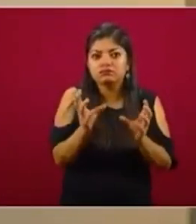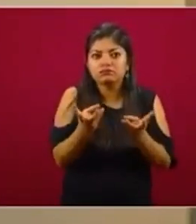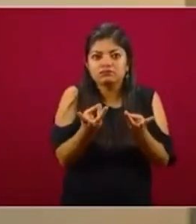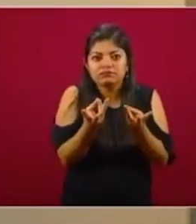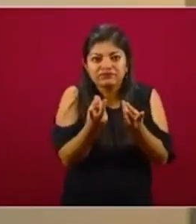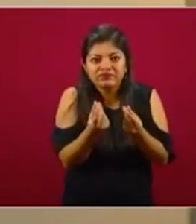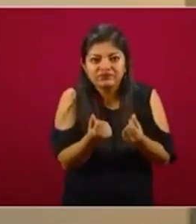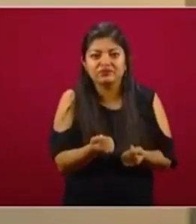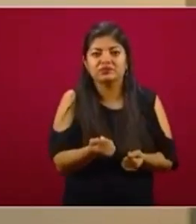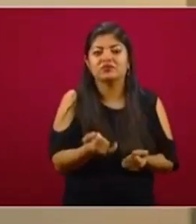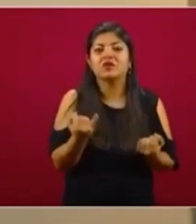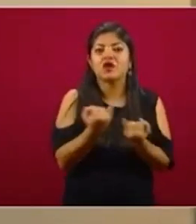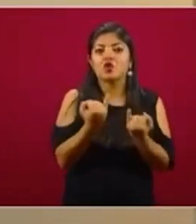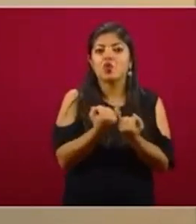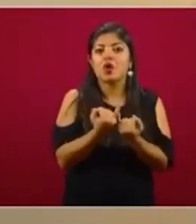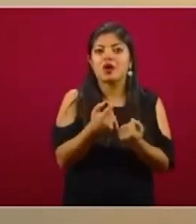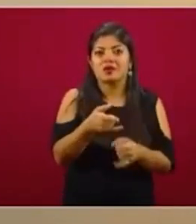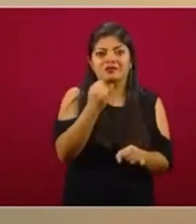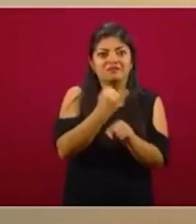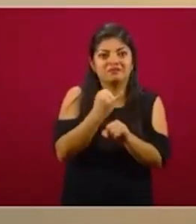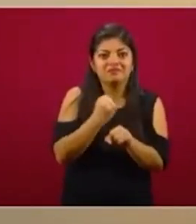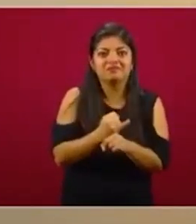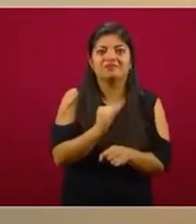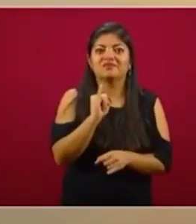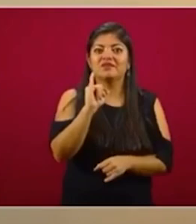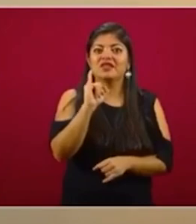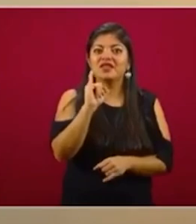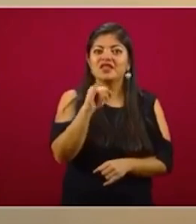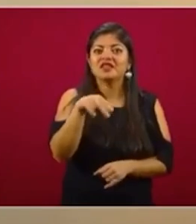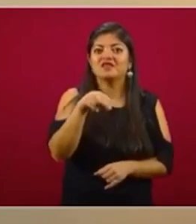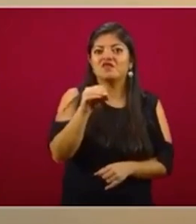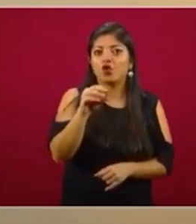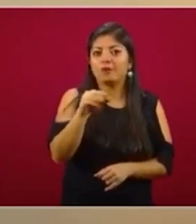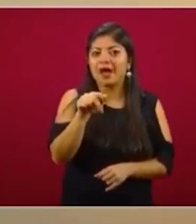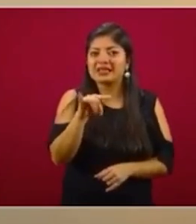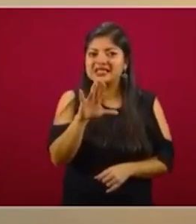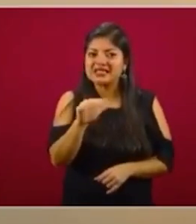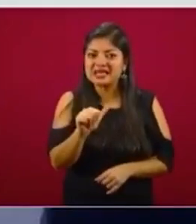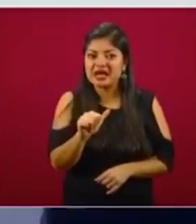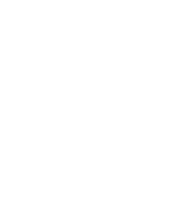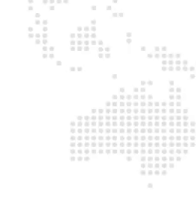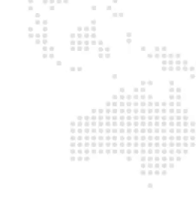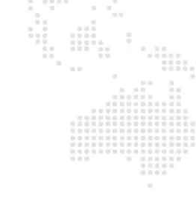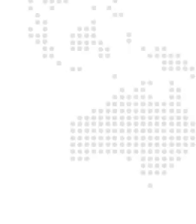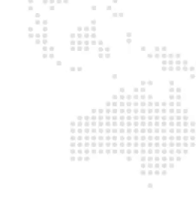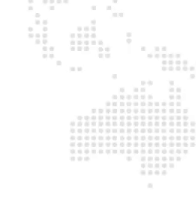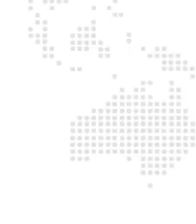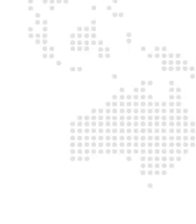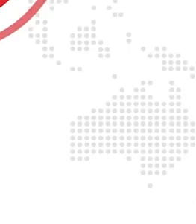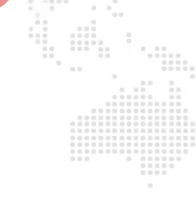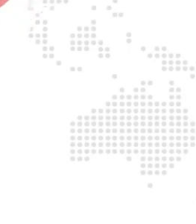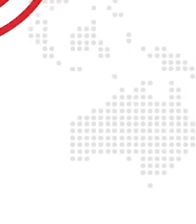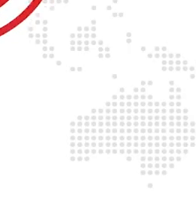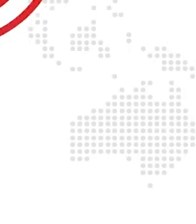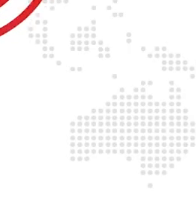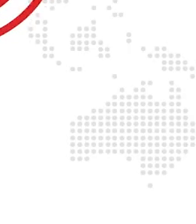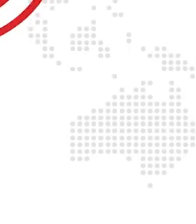informática, a enfocarse en diferentes ejes. Gracias. Gracias.